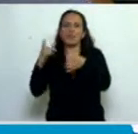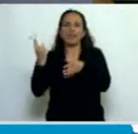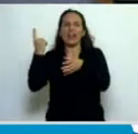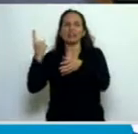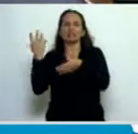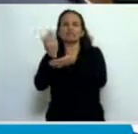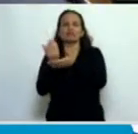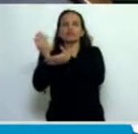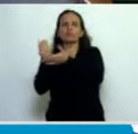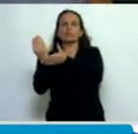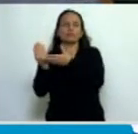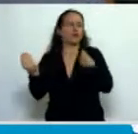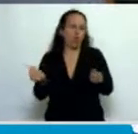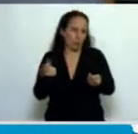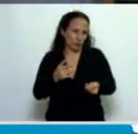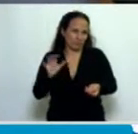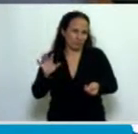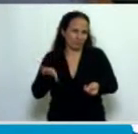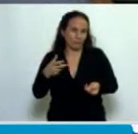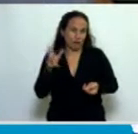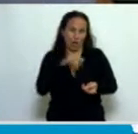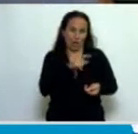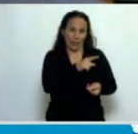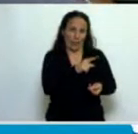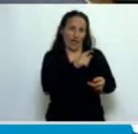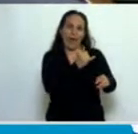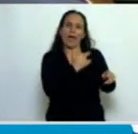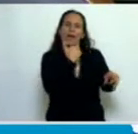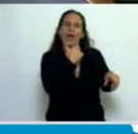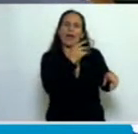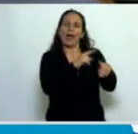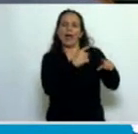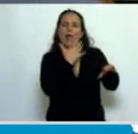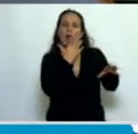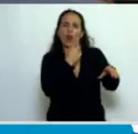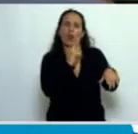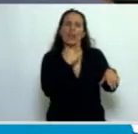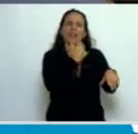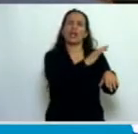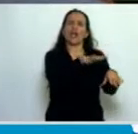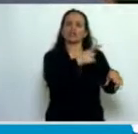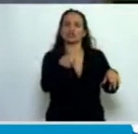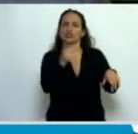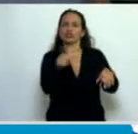cotidianamente con hijos y entenados sin ningún tipo de requisito sobre su